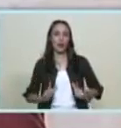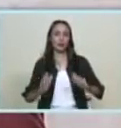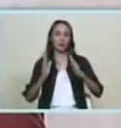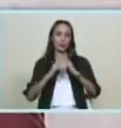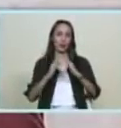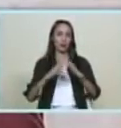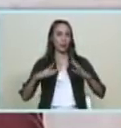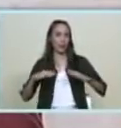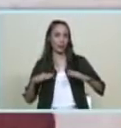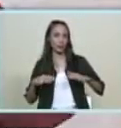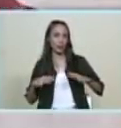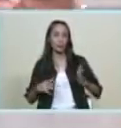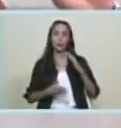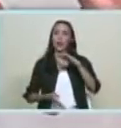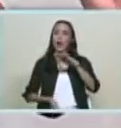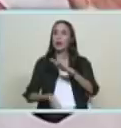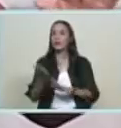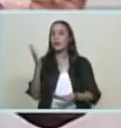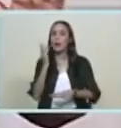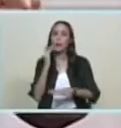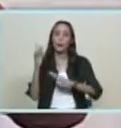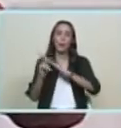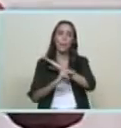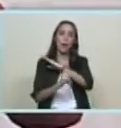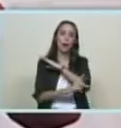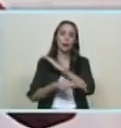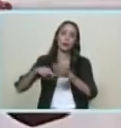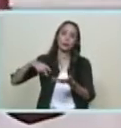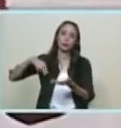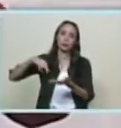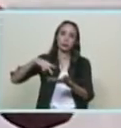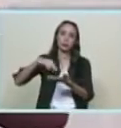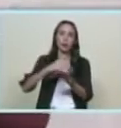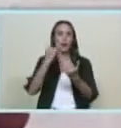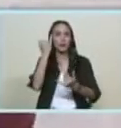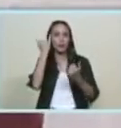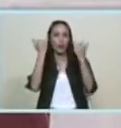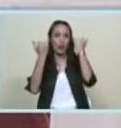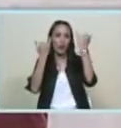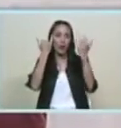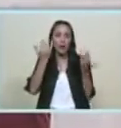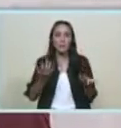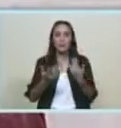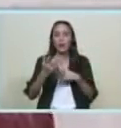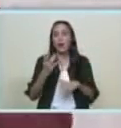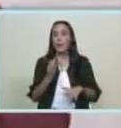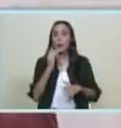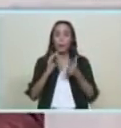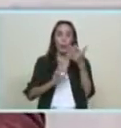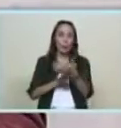si usted se va para un parque de repente a caminar siempre le vienen ideas de su vida personal